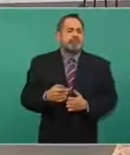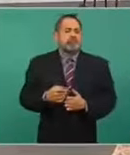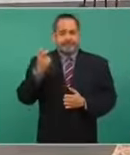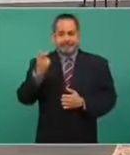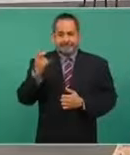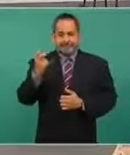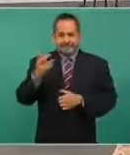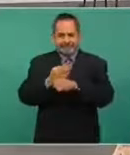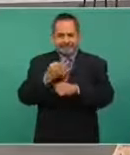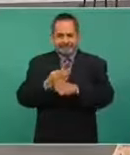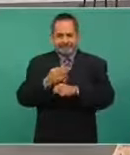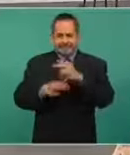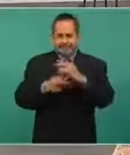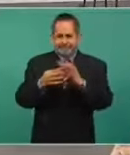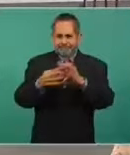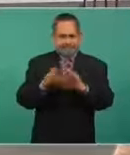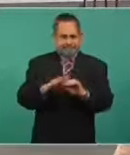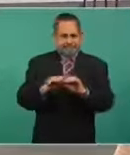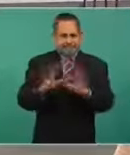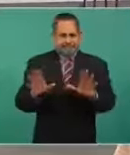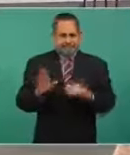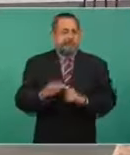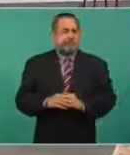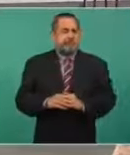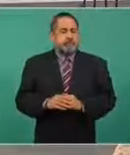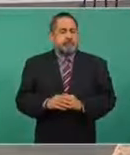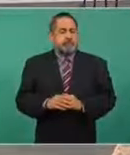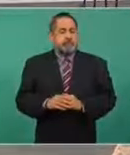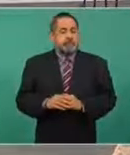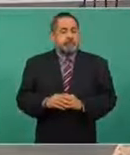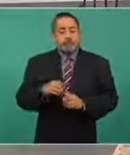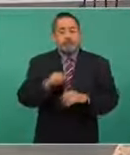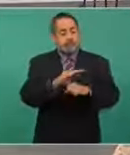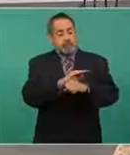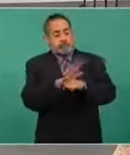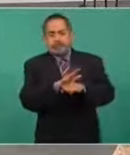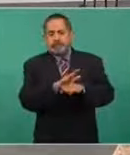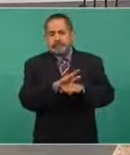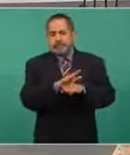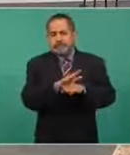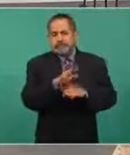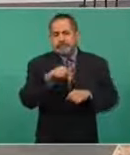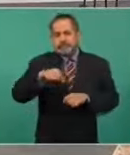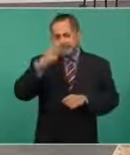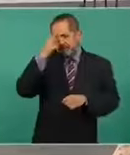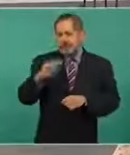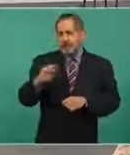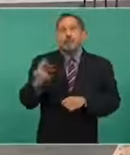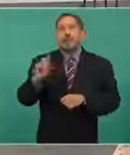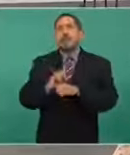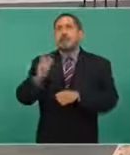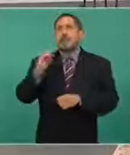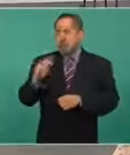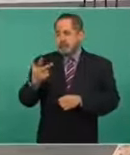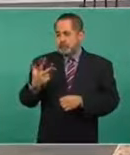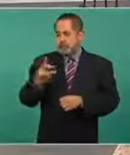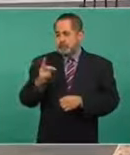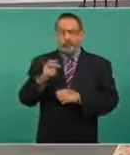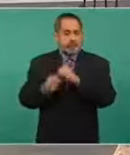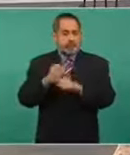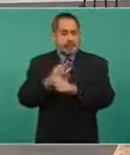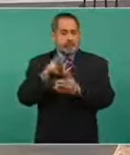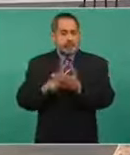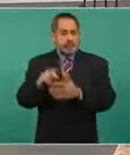vamos a dejar claro. La política de vacunación contra COVID-19 en México, que fue presentada desde el 8 de diciembre de 2020,